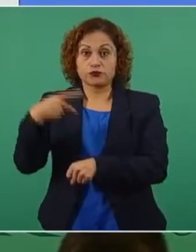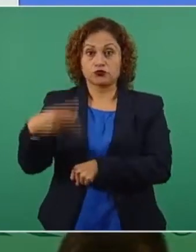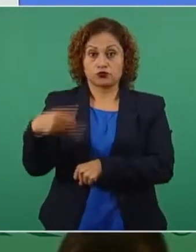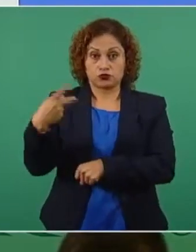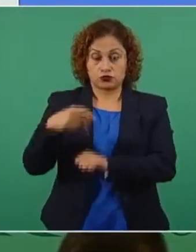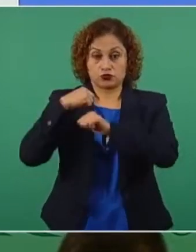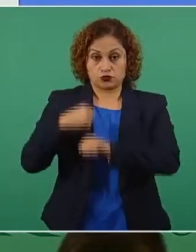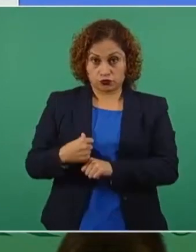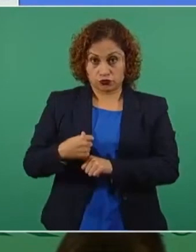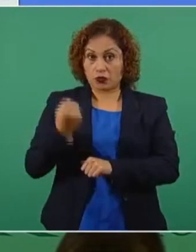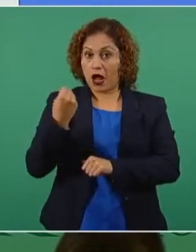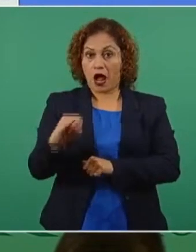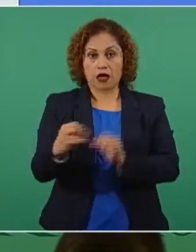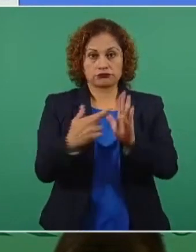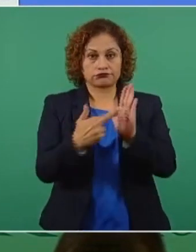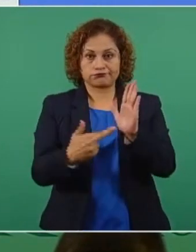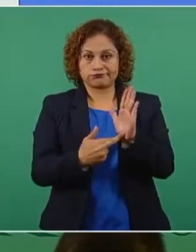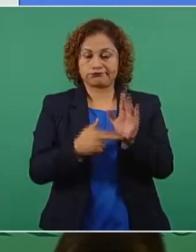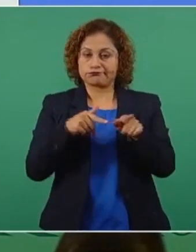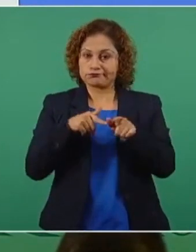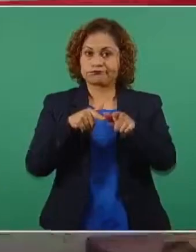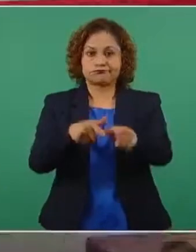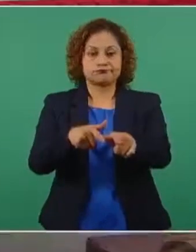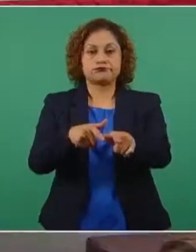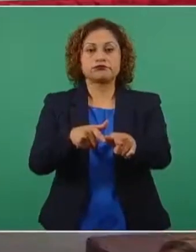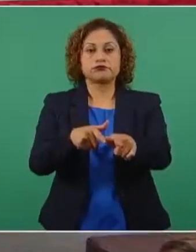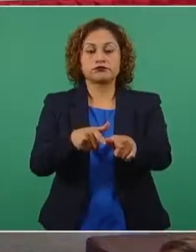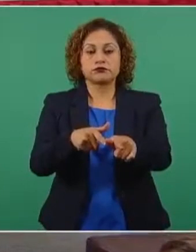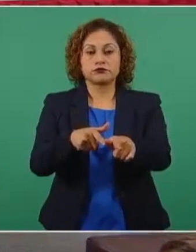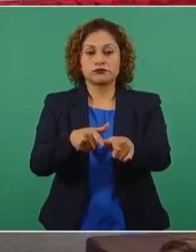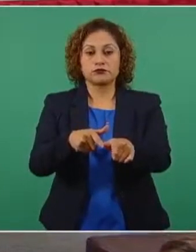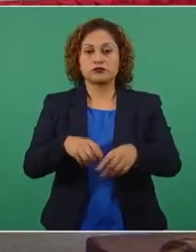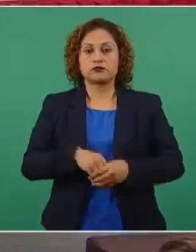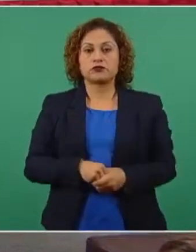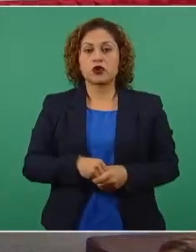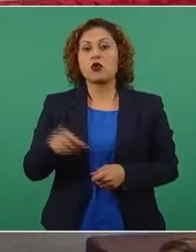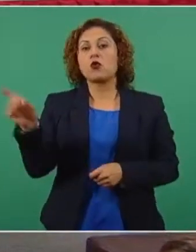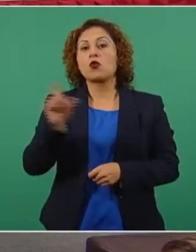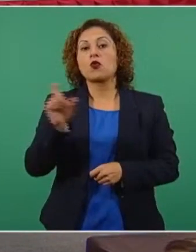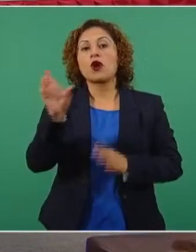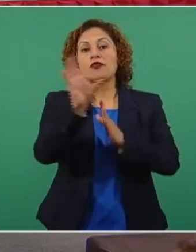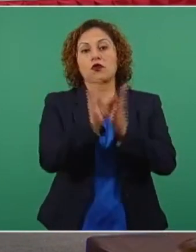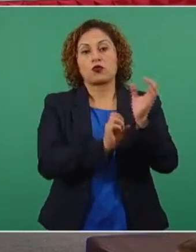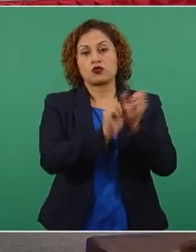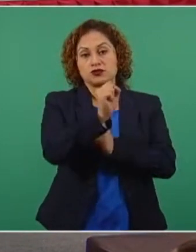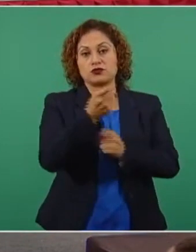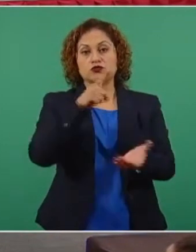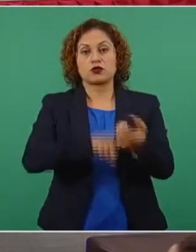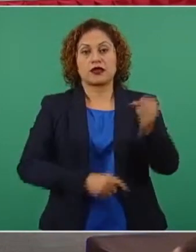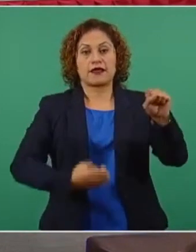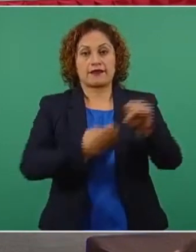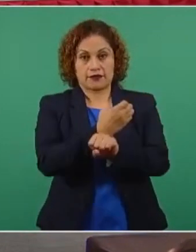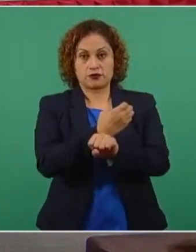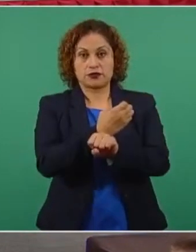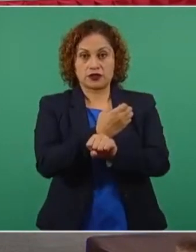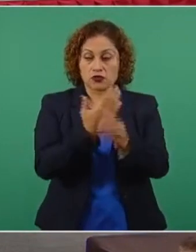hipocresía. La misiva fue enviada a la Unidad de Inteligencia Financiera de la Secretaría de Hacienda y Crédito Público. El vocero y coordinador de comunicación